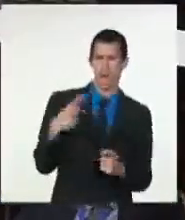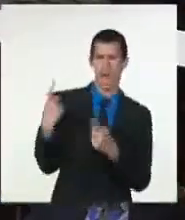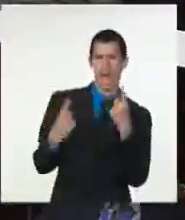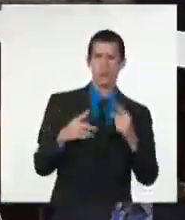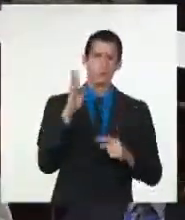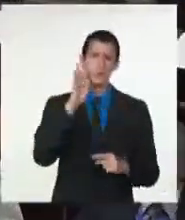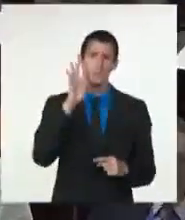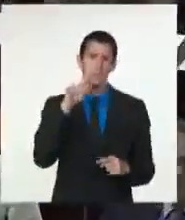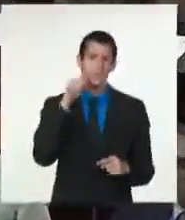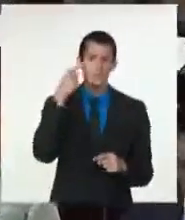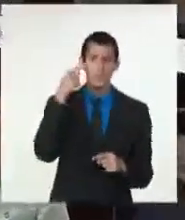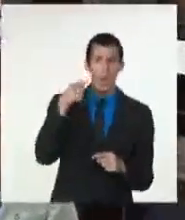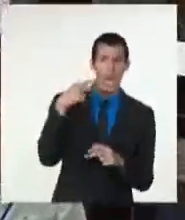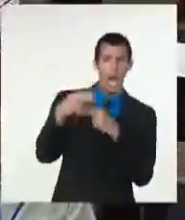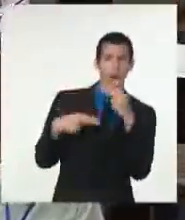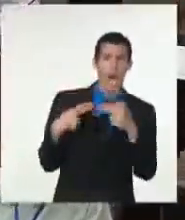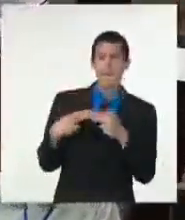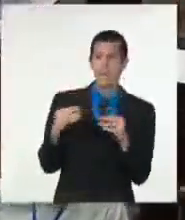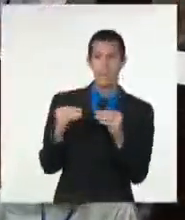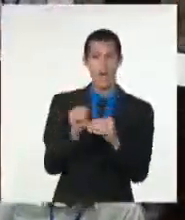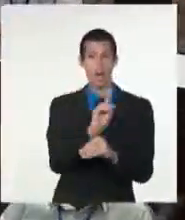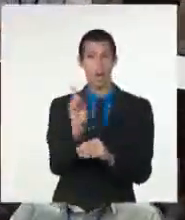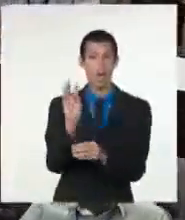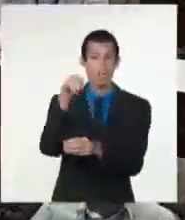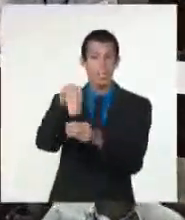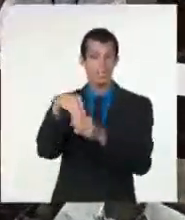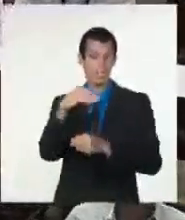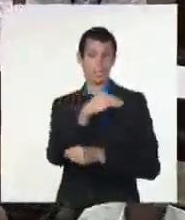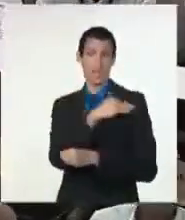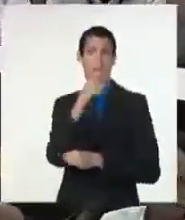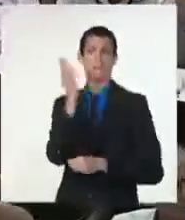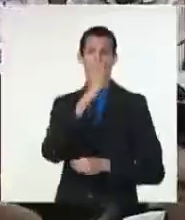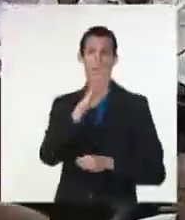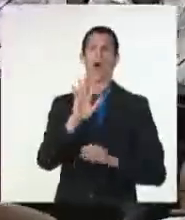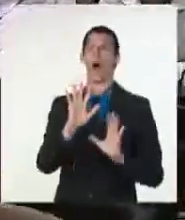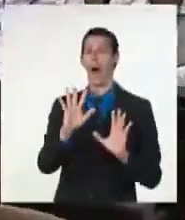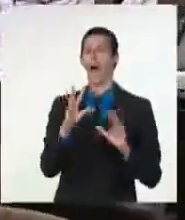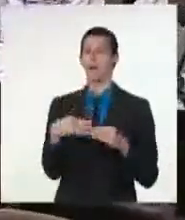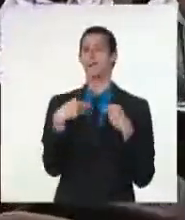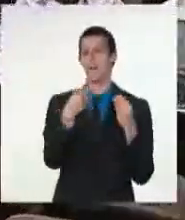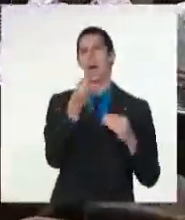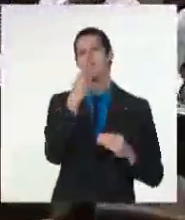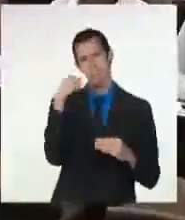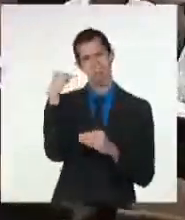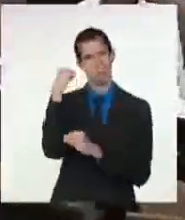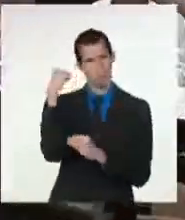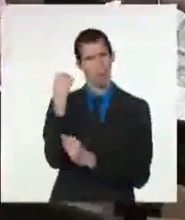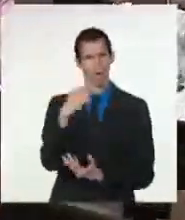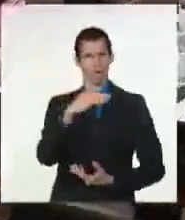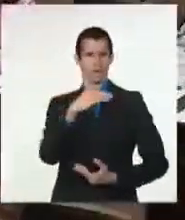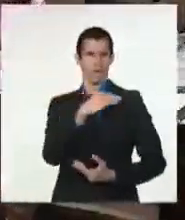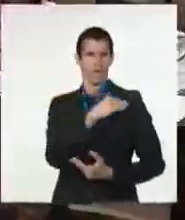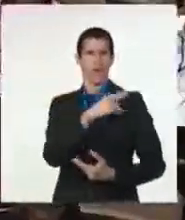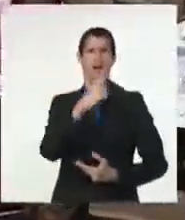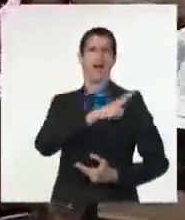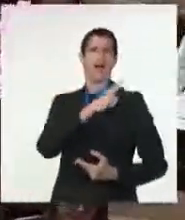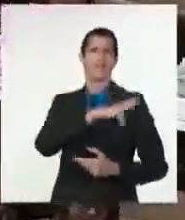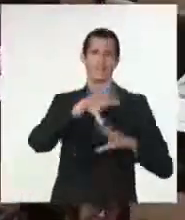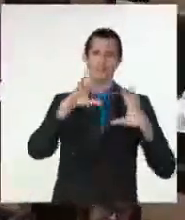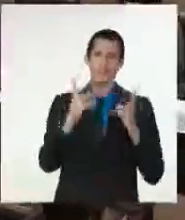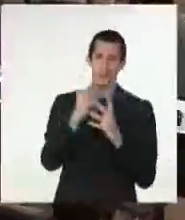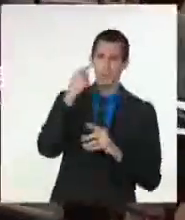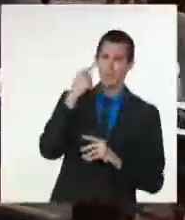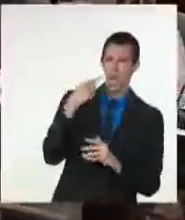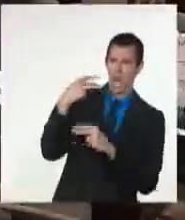Otorga facultades a los jefes militares para alternativamente y ante determinados hechos, aplicar medidas